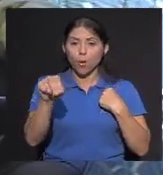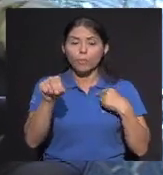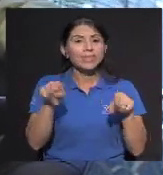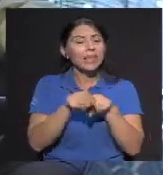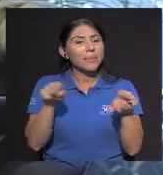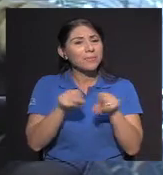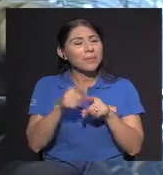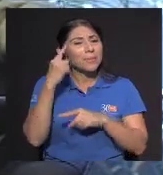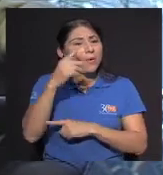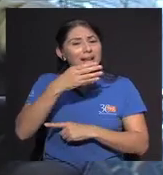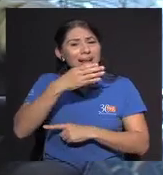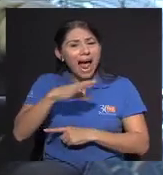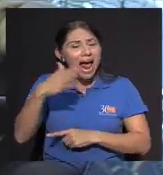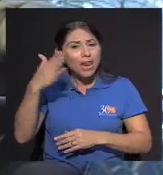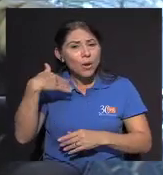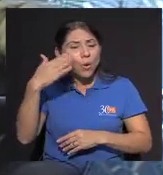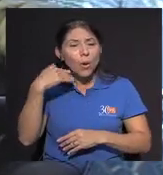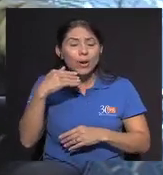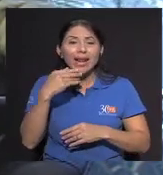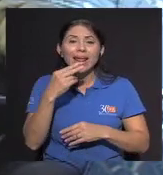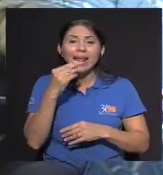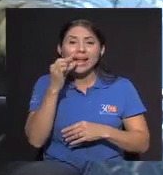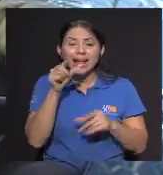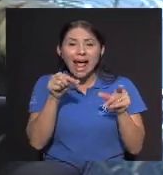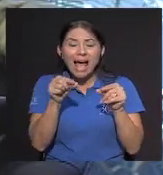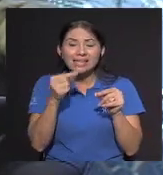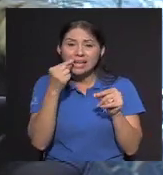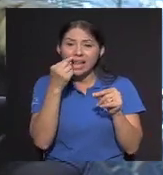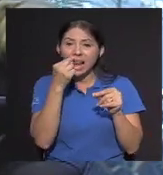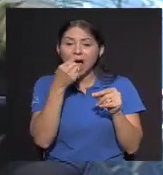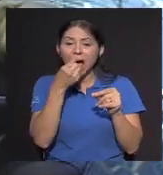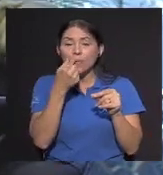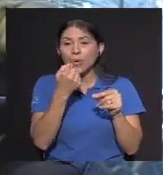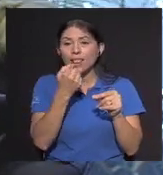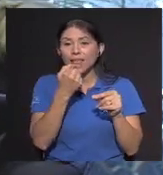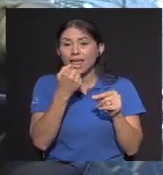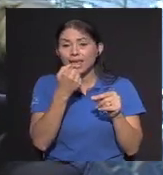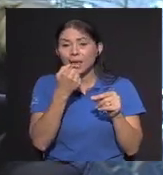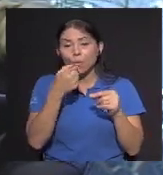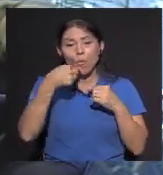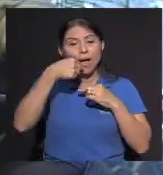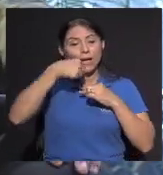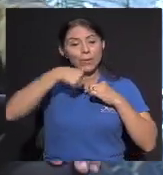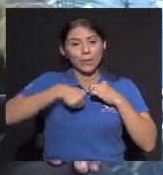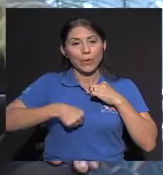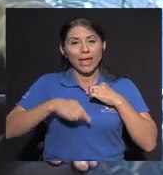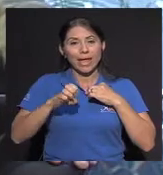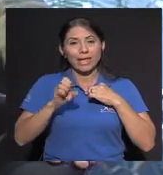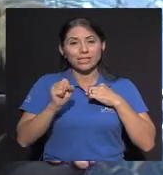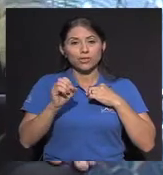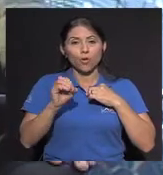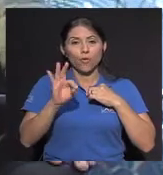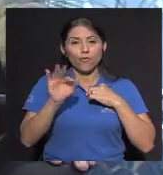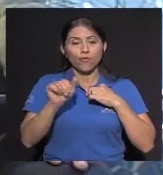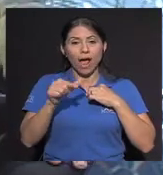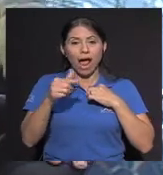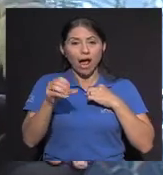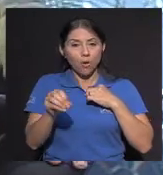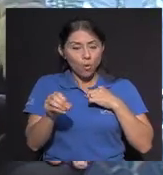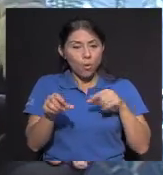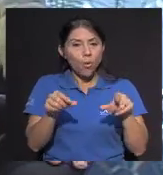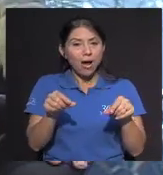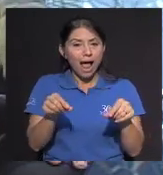labio Es muy frecuente Por el calor Y por el cigarrillo El cáncer de lengua El cáncer de esófago